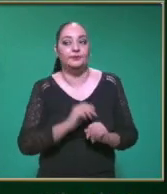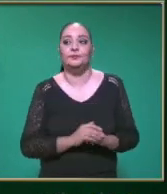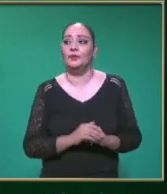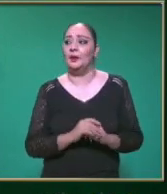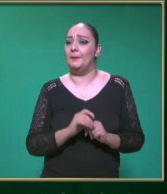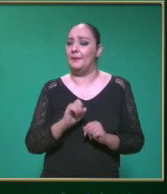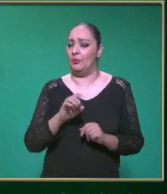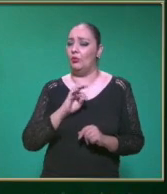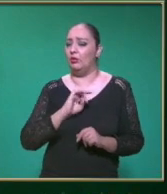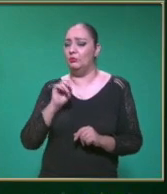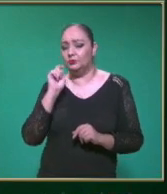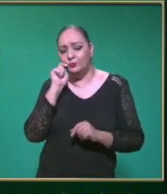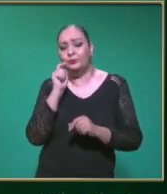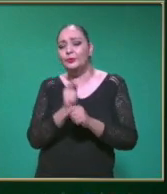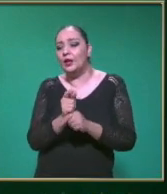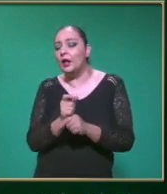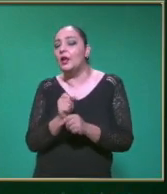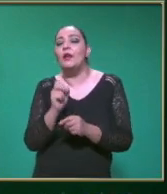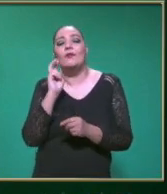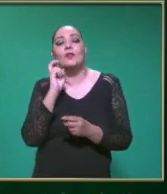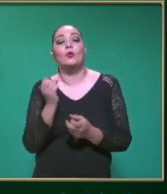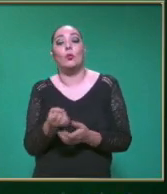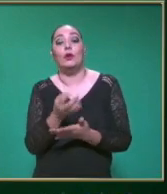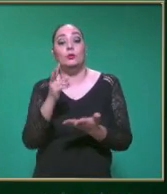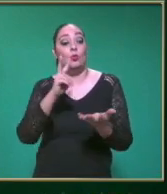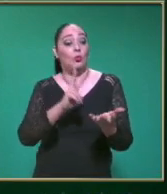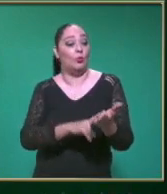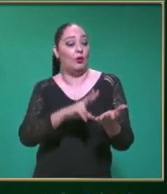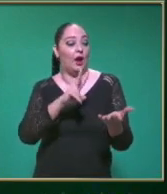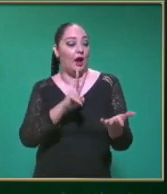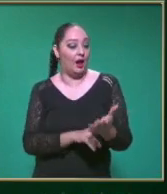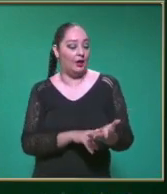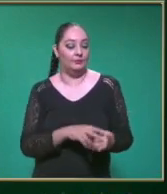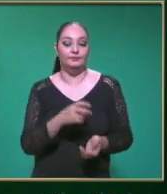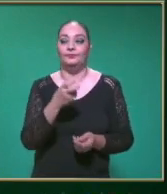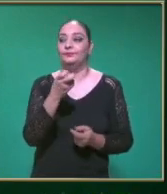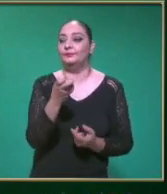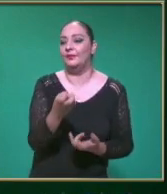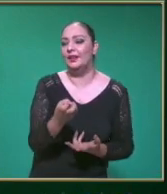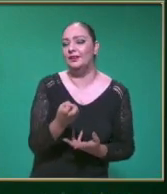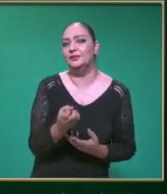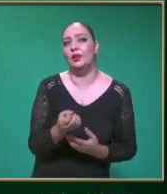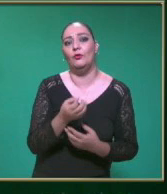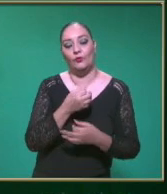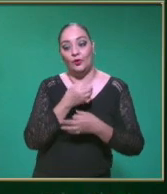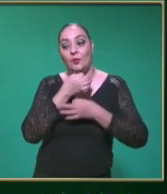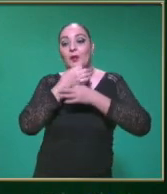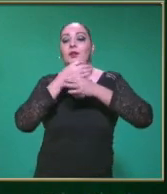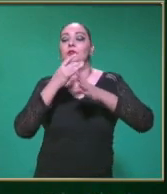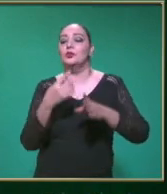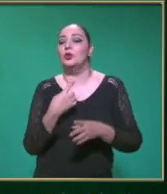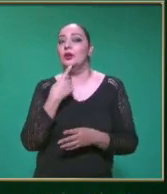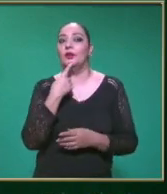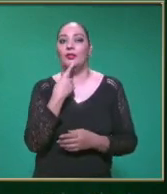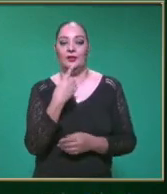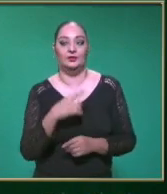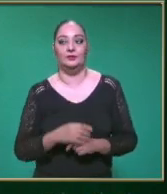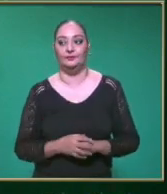podemos Identificar Y obtener ese valor A partir de De los datos Que nos está Arrojando